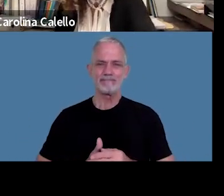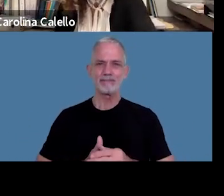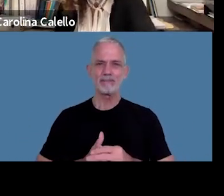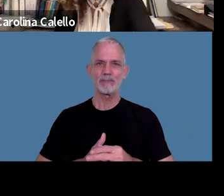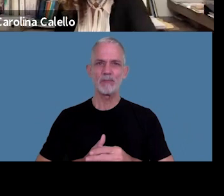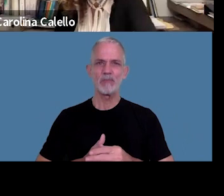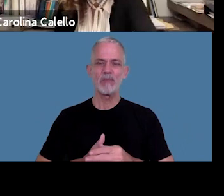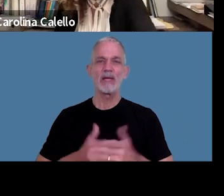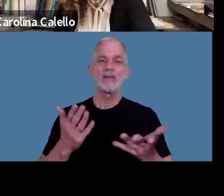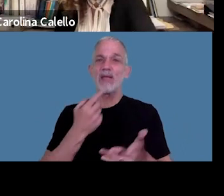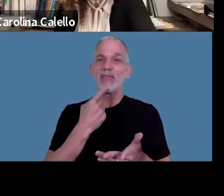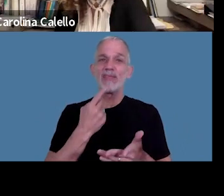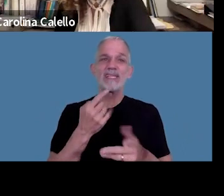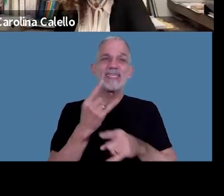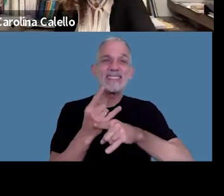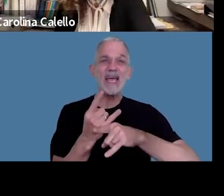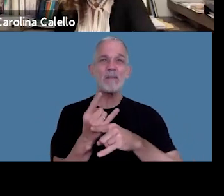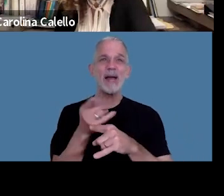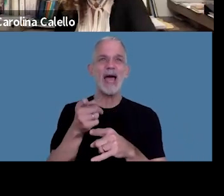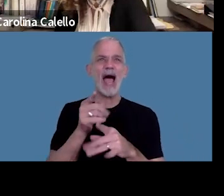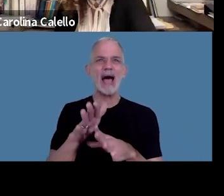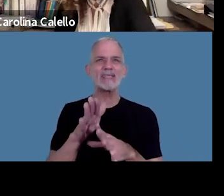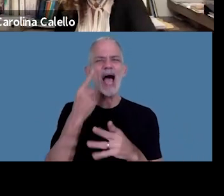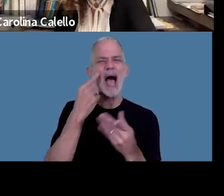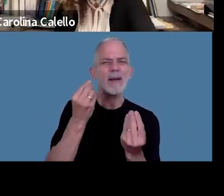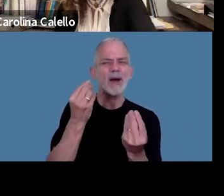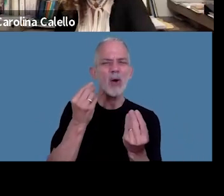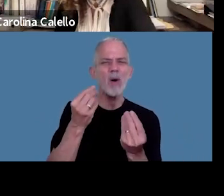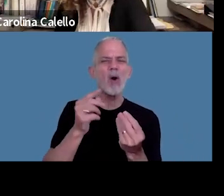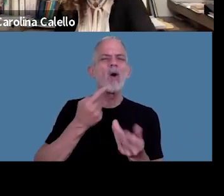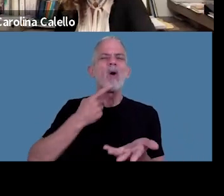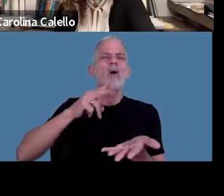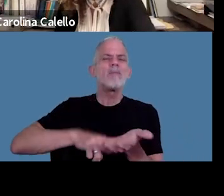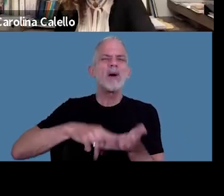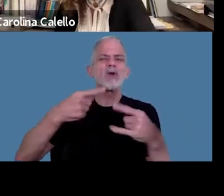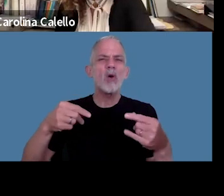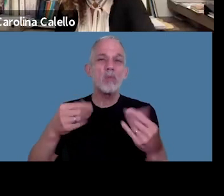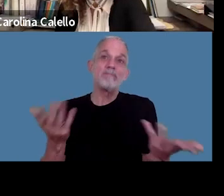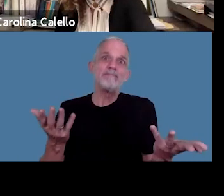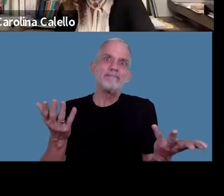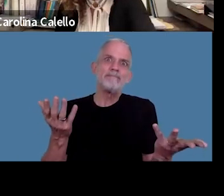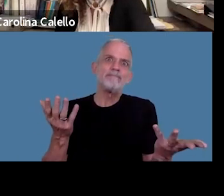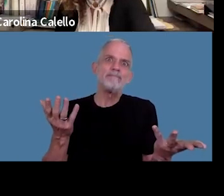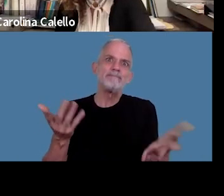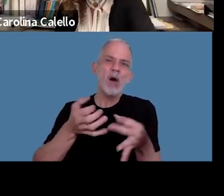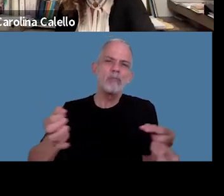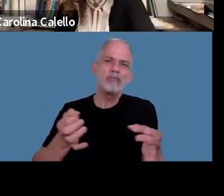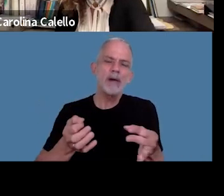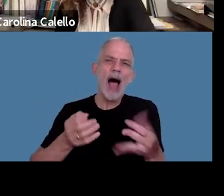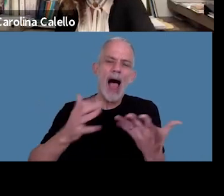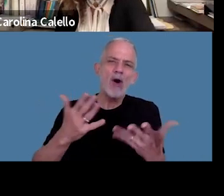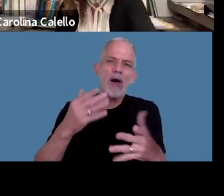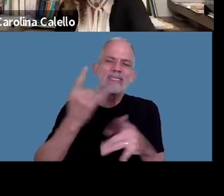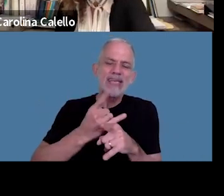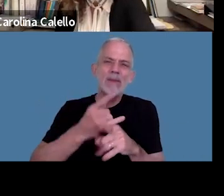dice no siempre se aplica es tratar de determinar la materia imponible si no es posible claro algo que no siempre se